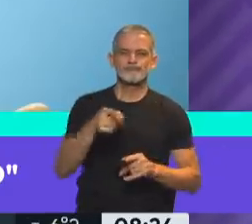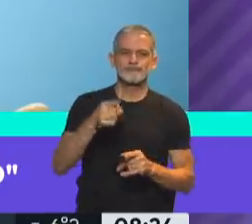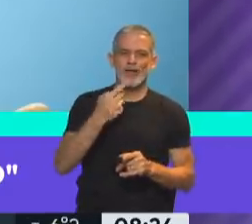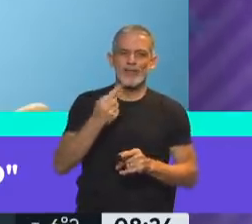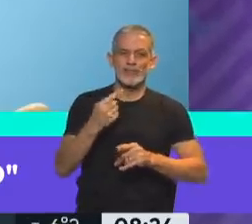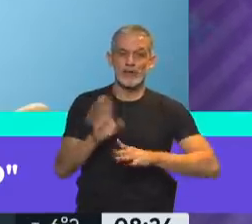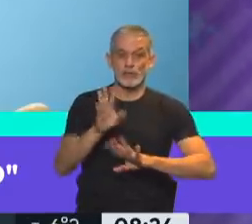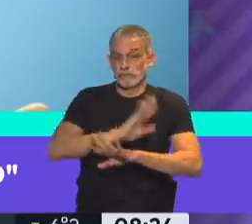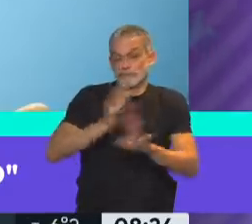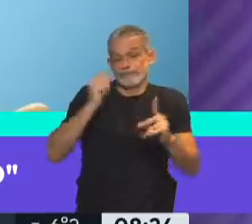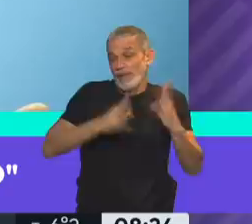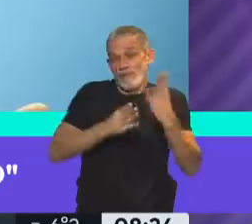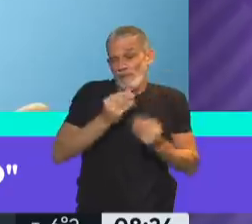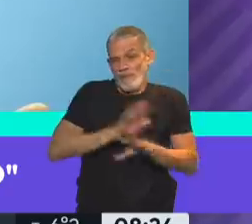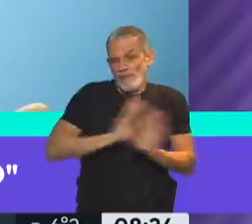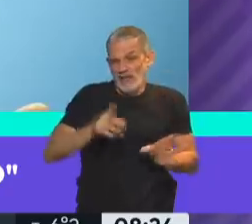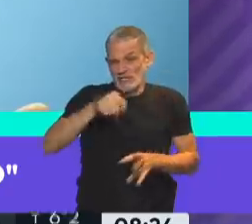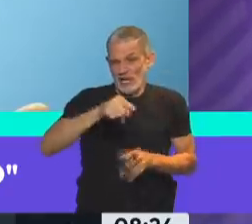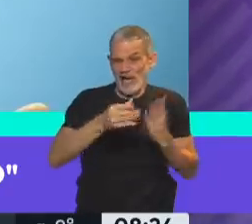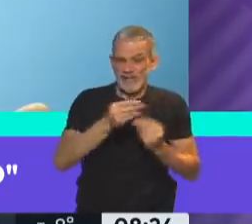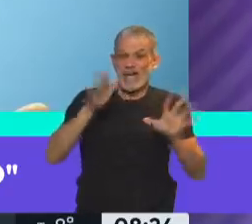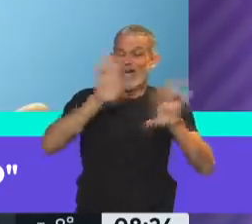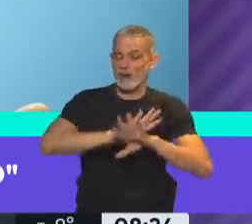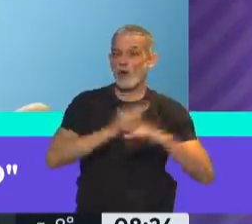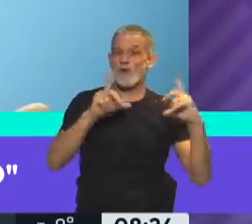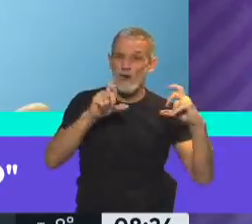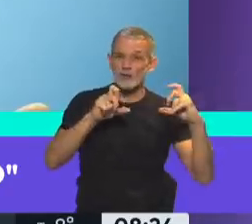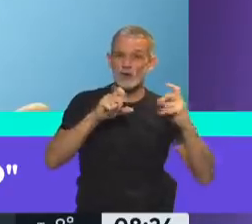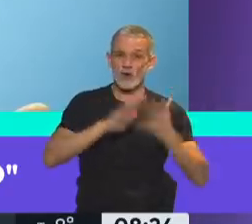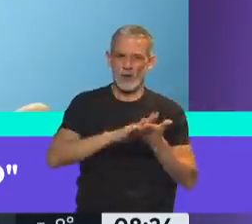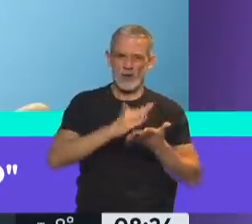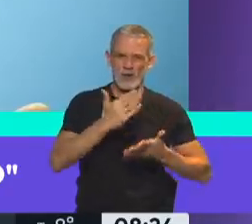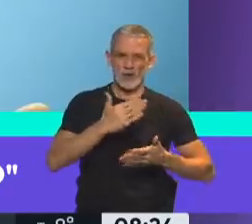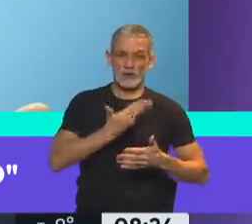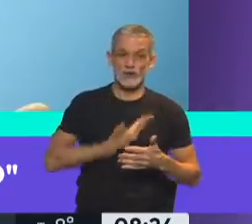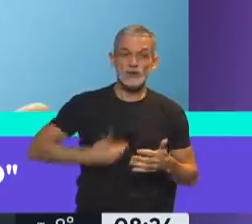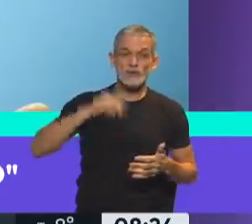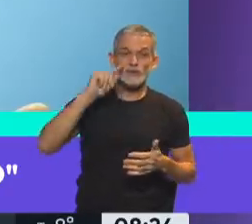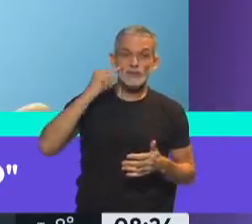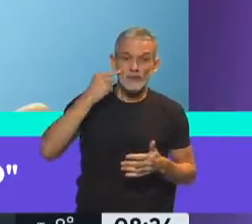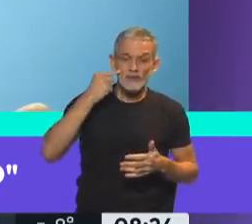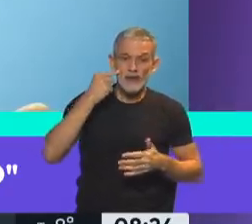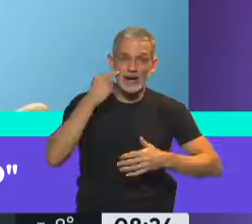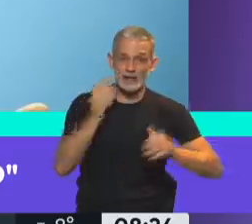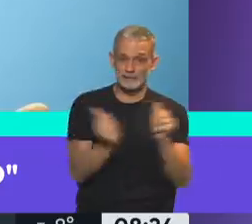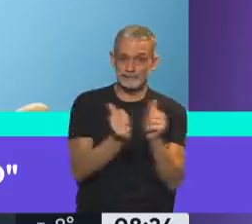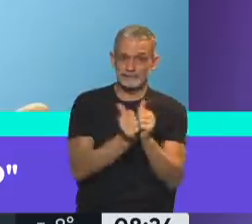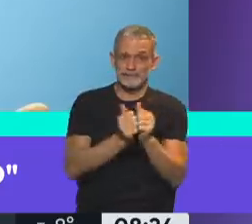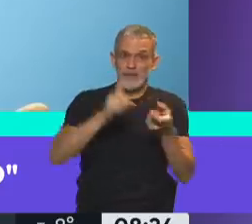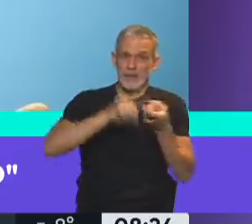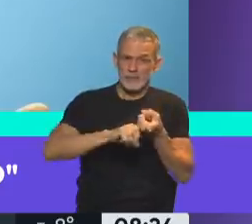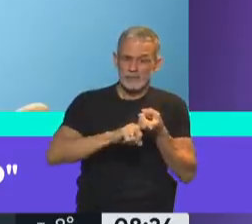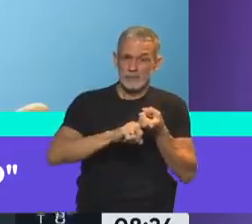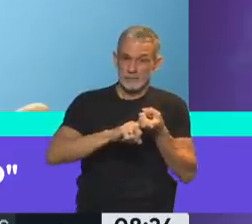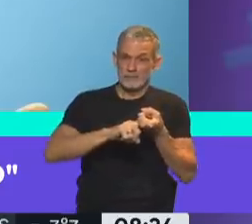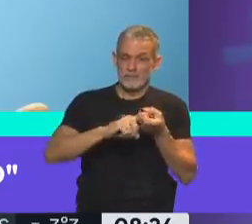Calificó como un error lo sucedido en función de la fotografía que mostraba al presidente Alberto Fernández, acompañado por su pareja, la